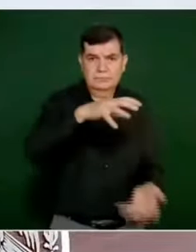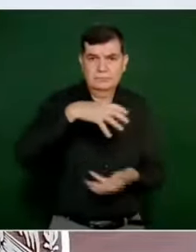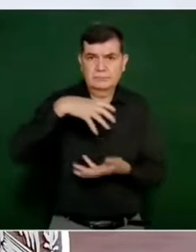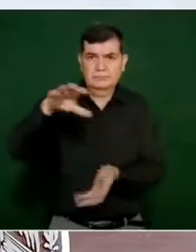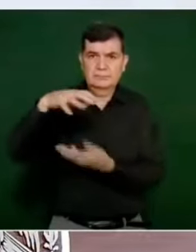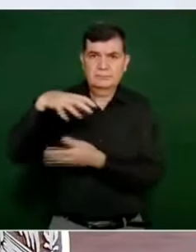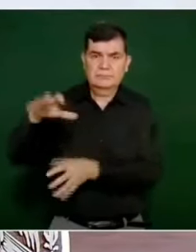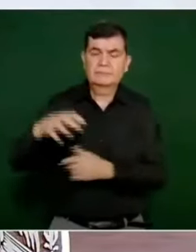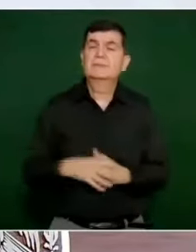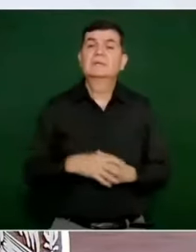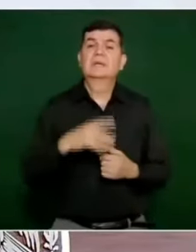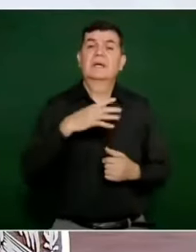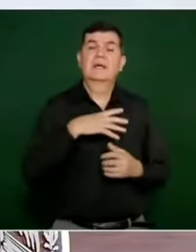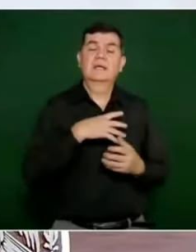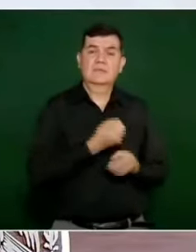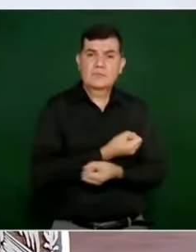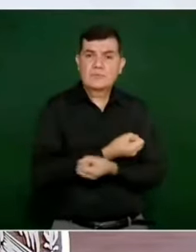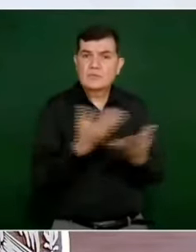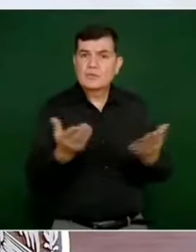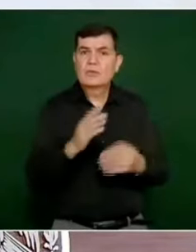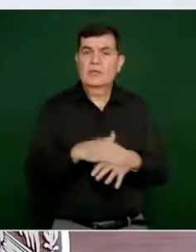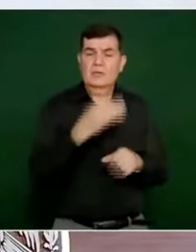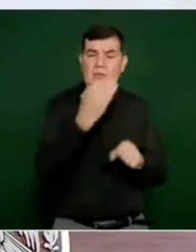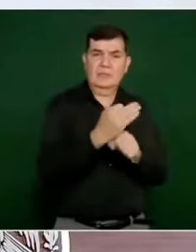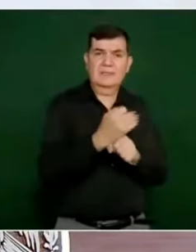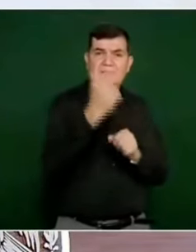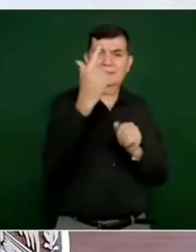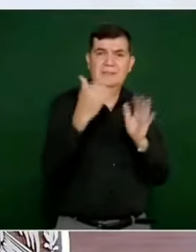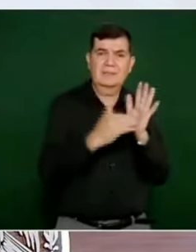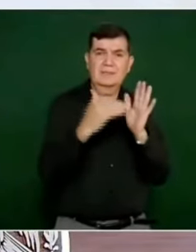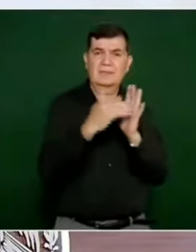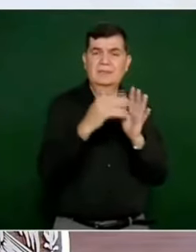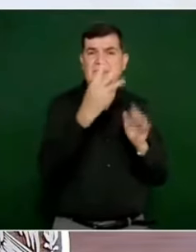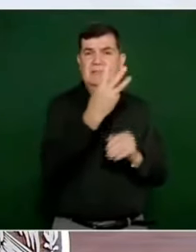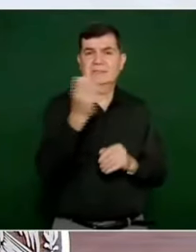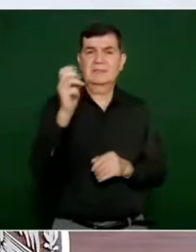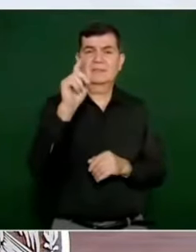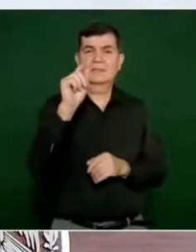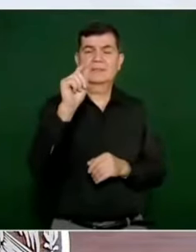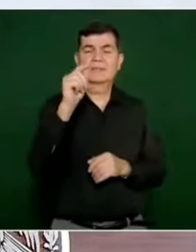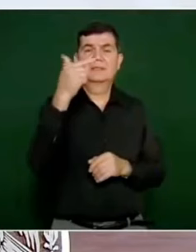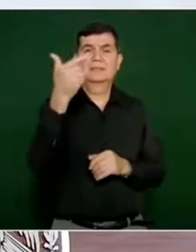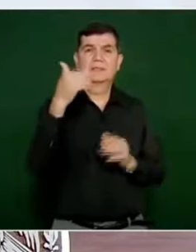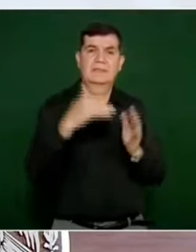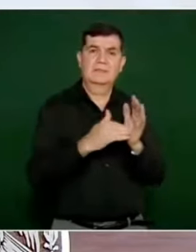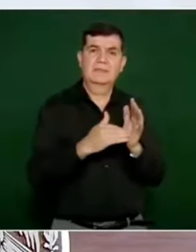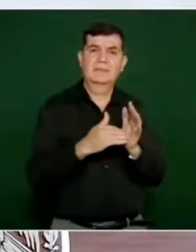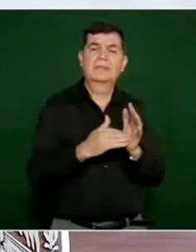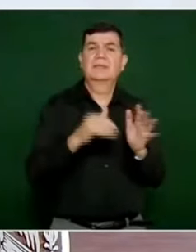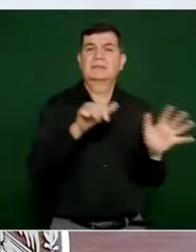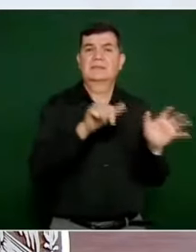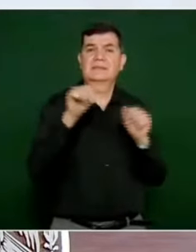se ha repartido un total a la fecha de siete millones 377 mil